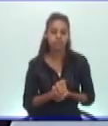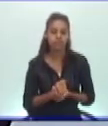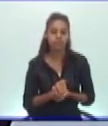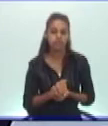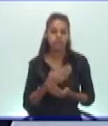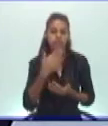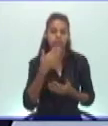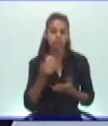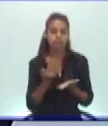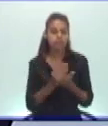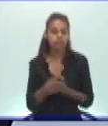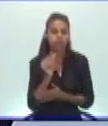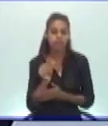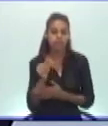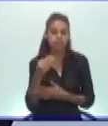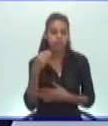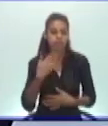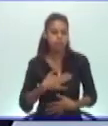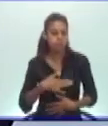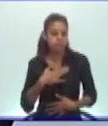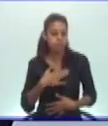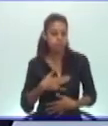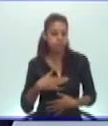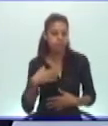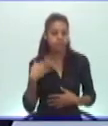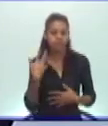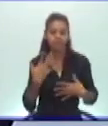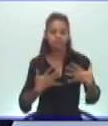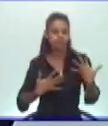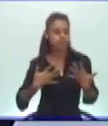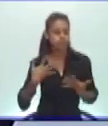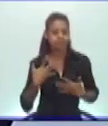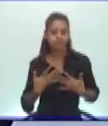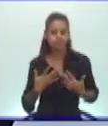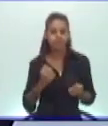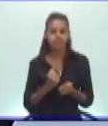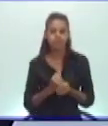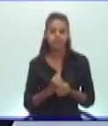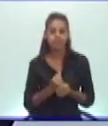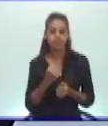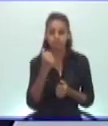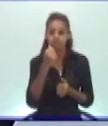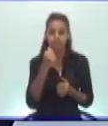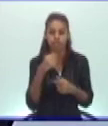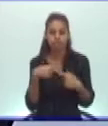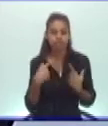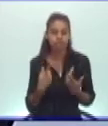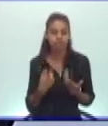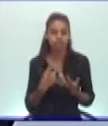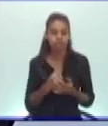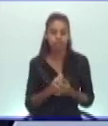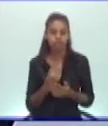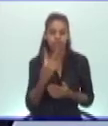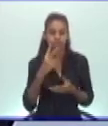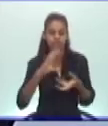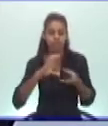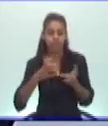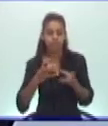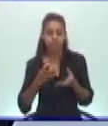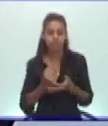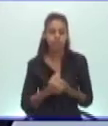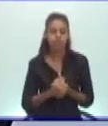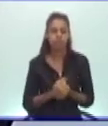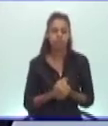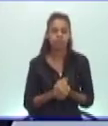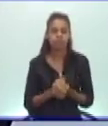Bueno, mis estudiantes, espero hayan disfrutado de este pequeño material dedicado también al tema de las drogas. Y vamos a ver un segundo material, esta